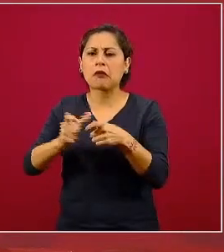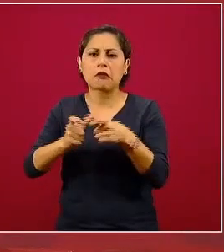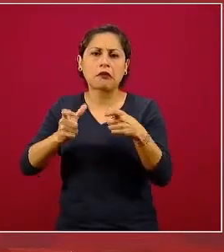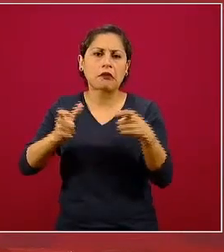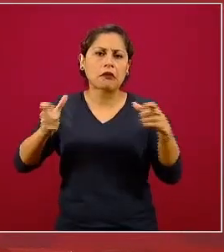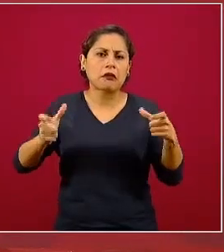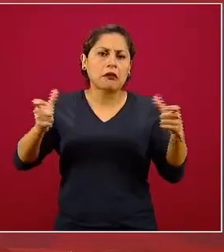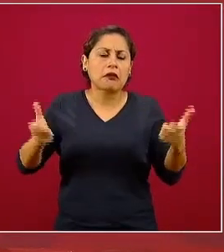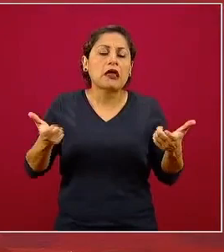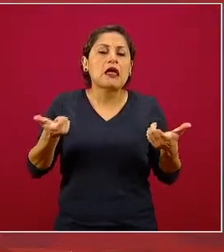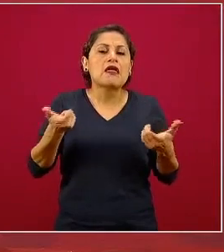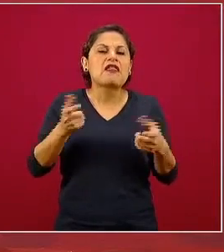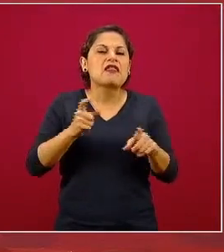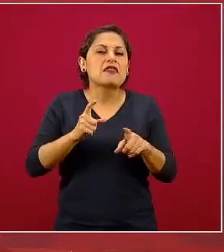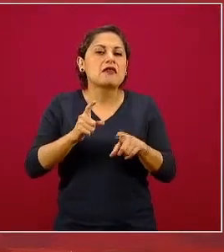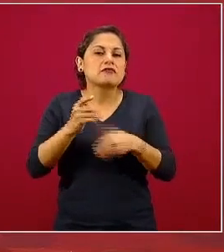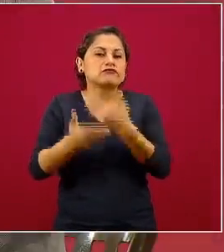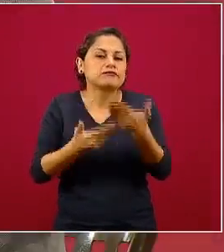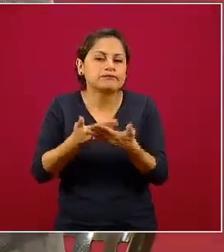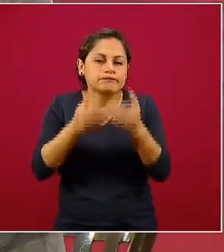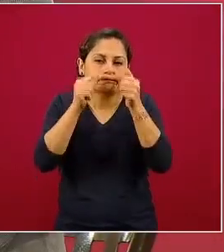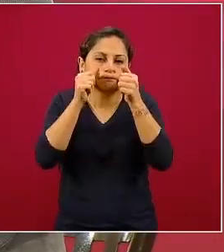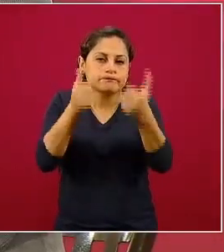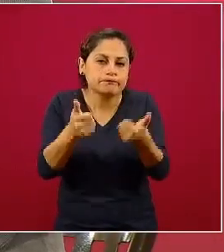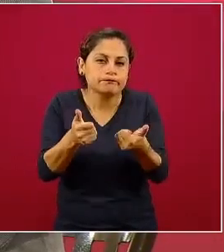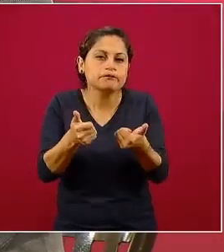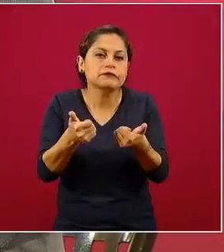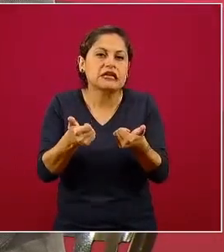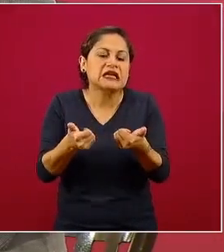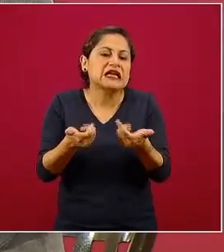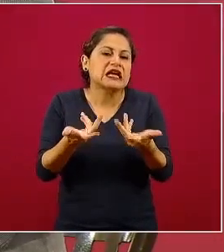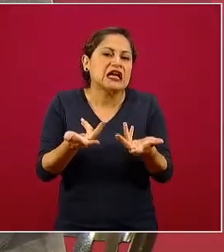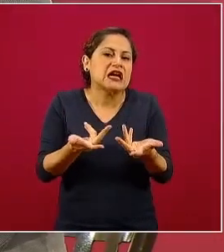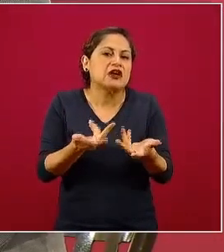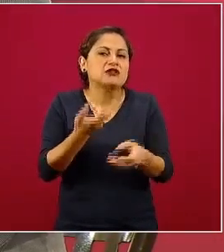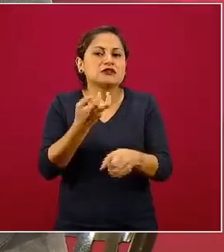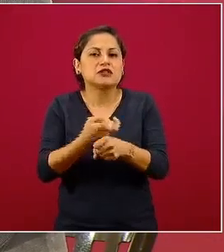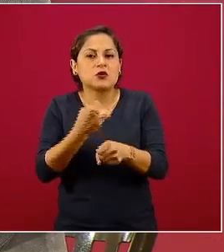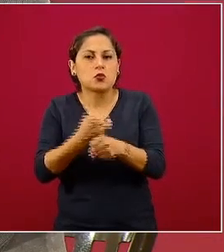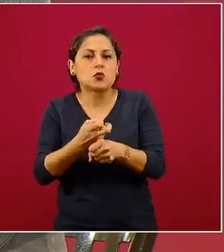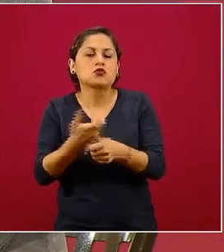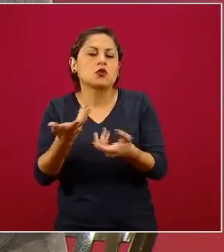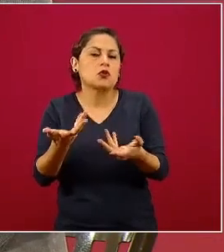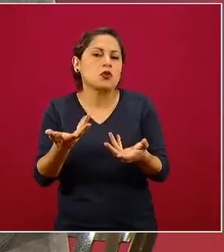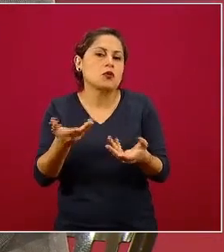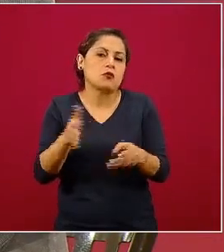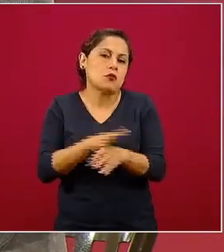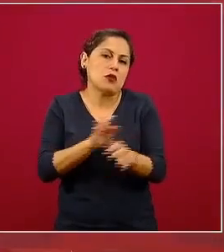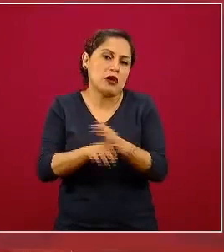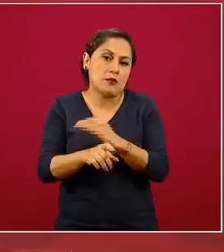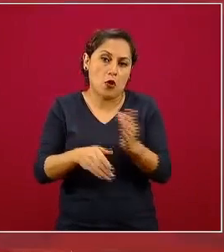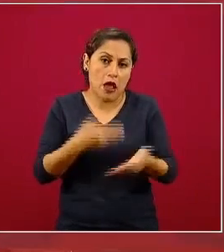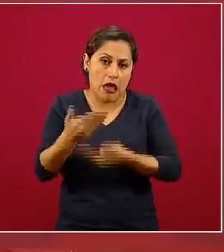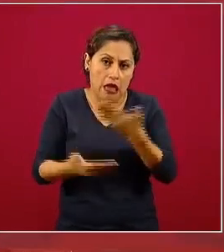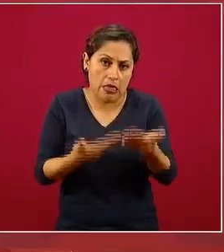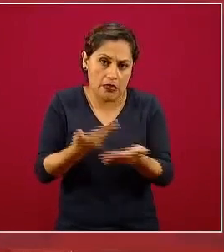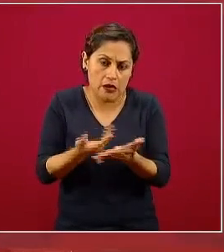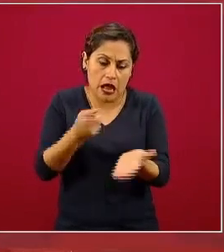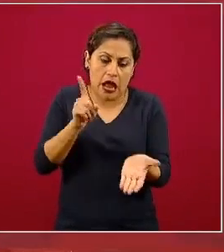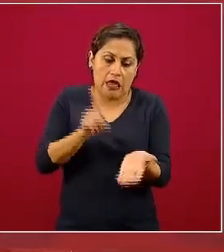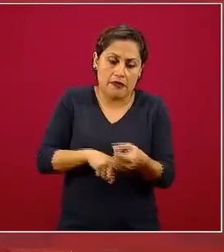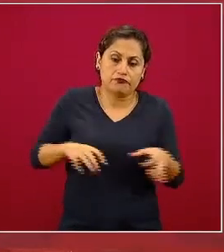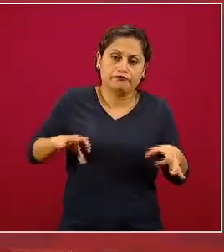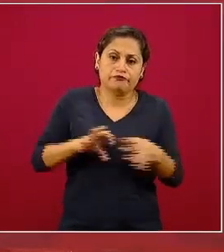de segundo orden o de segunda capacidad como los consultorios adyacentes a farmacias. ¿Por qué decimos esto?